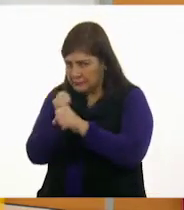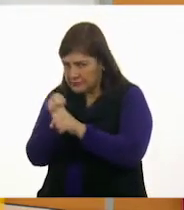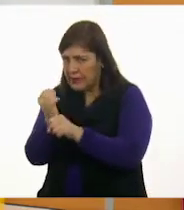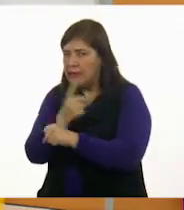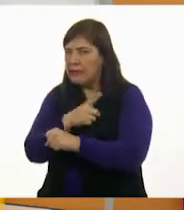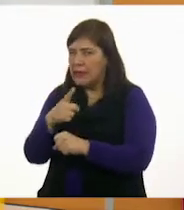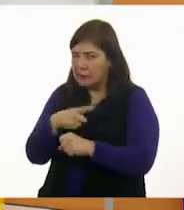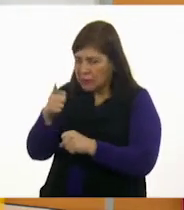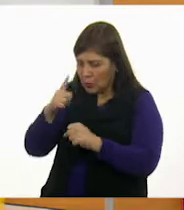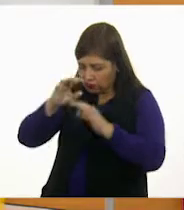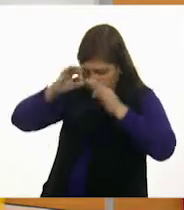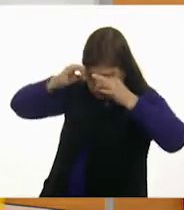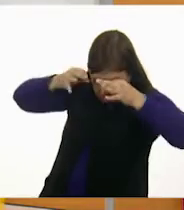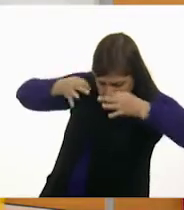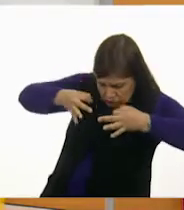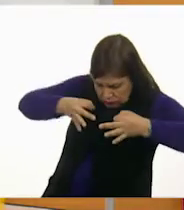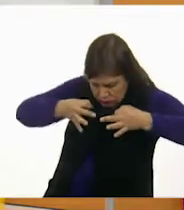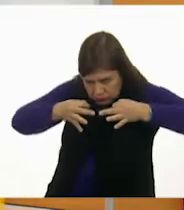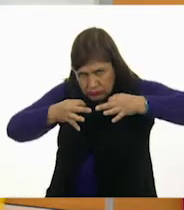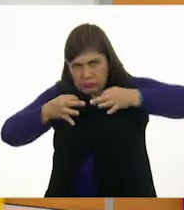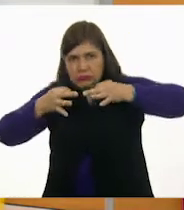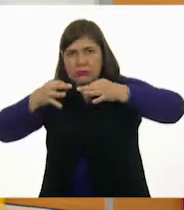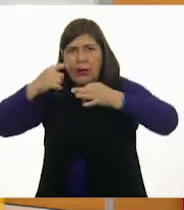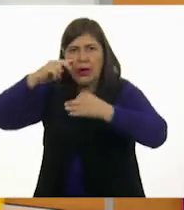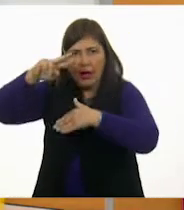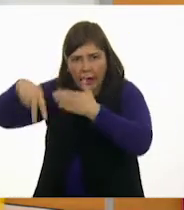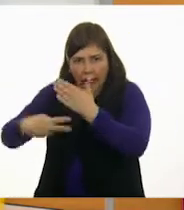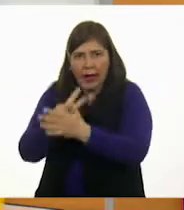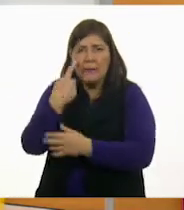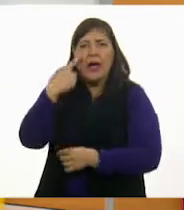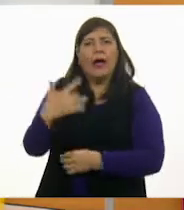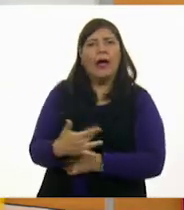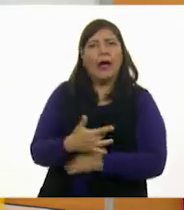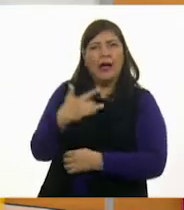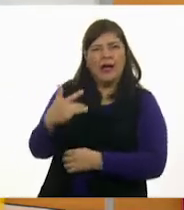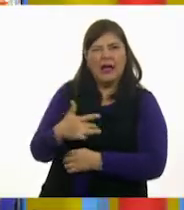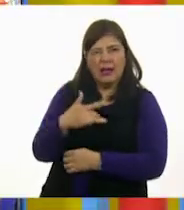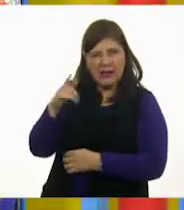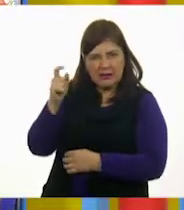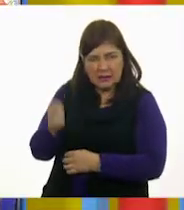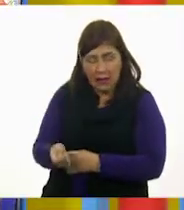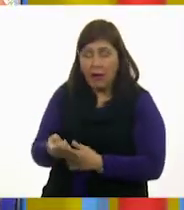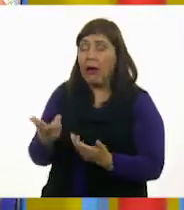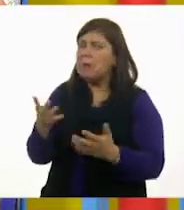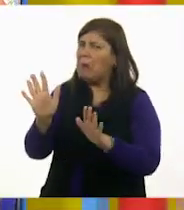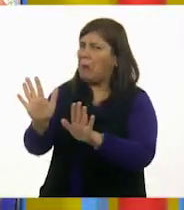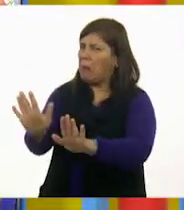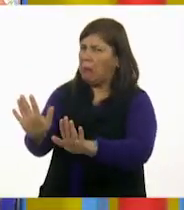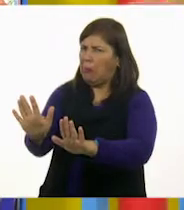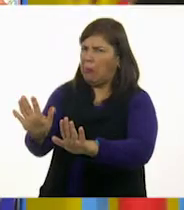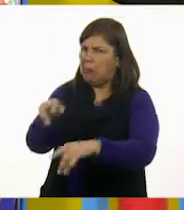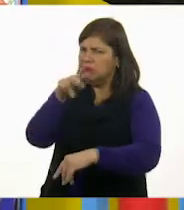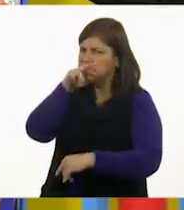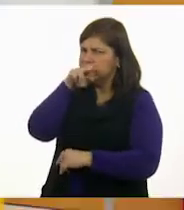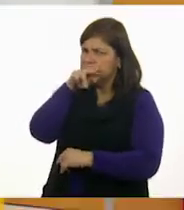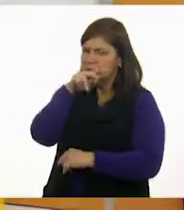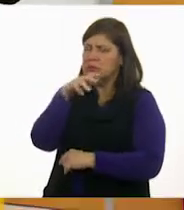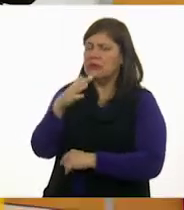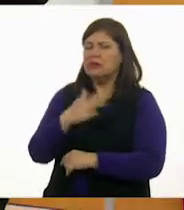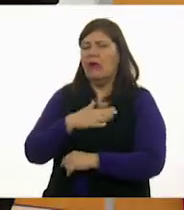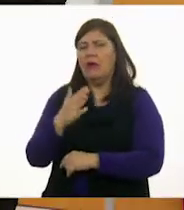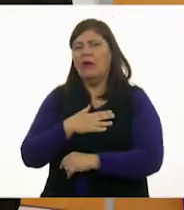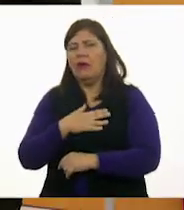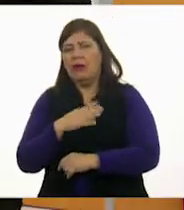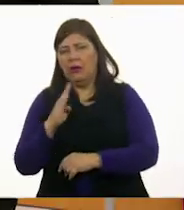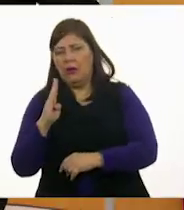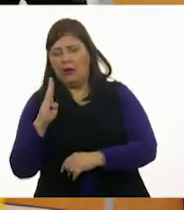Necesitamos que la investigues, que la sientas, pero no te preocupes. Yo soy